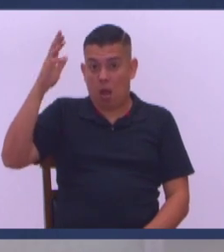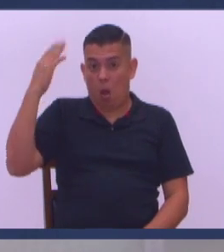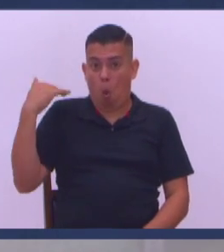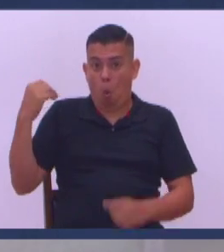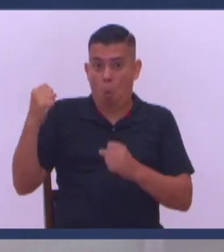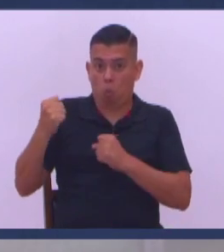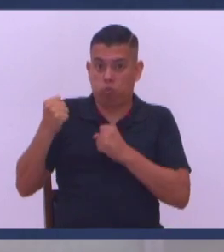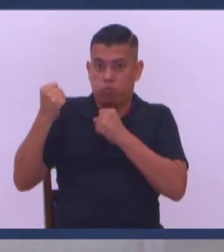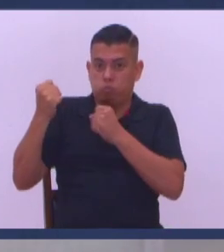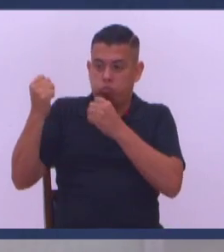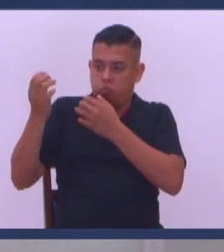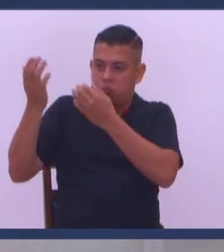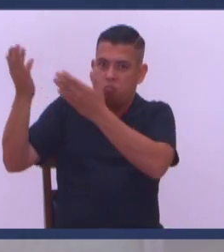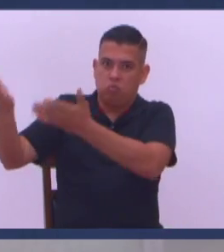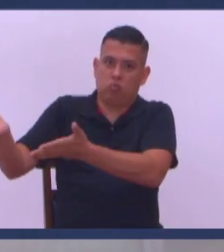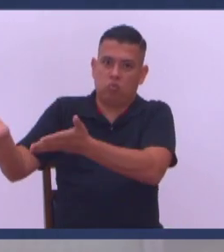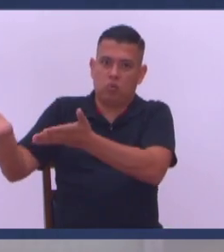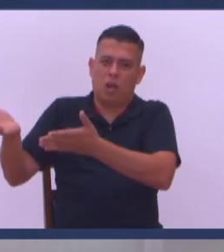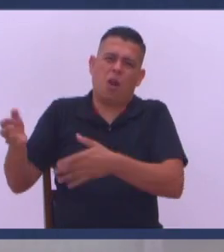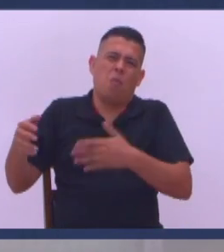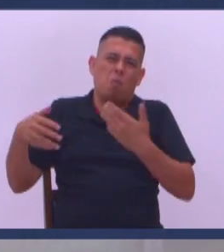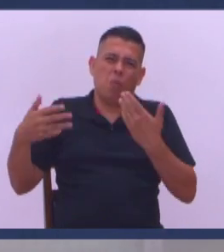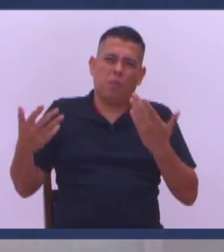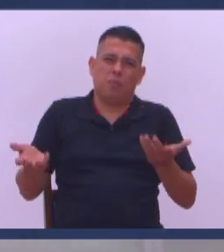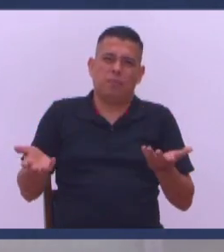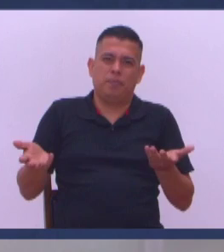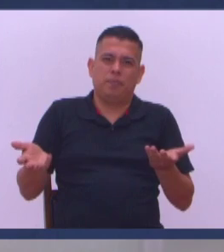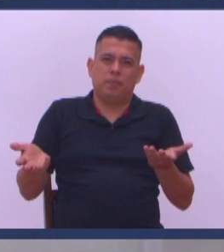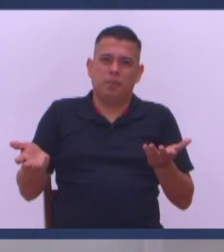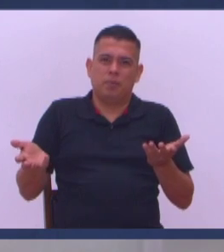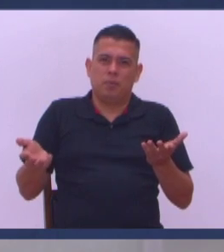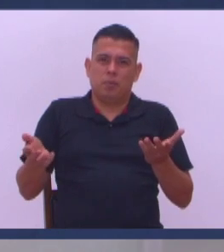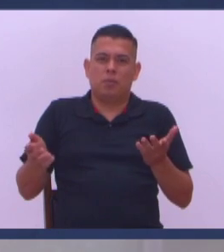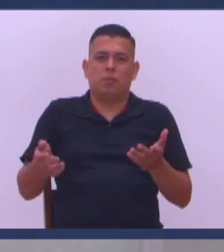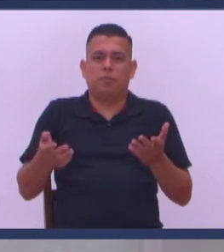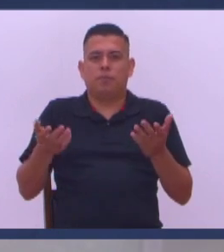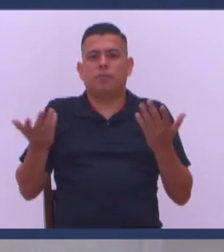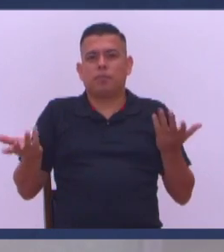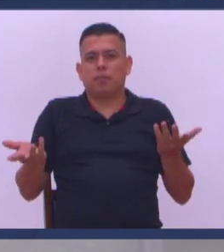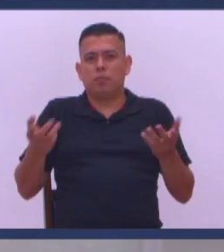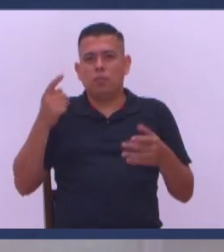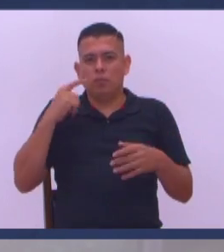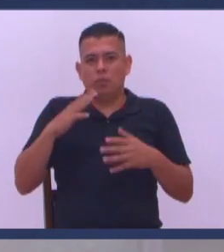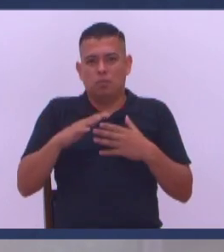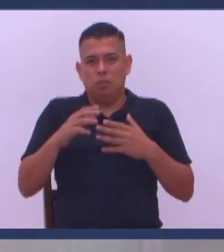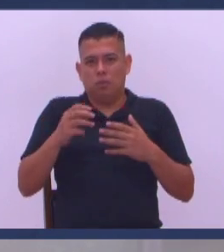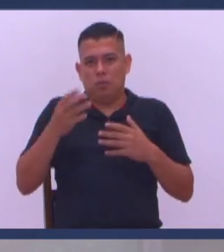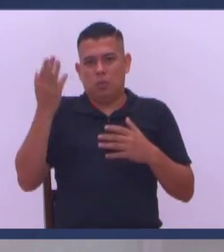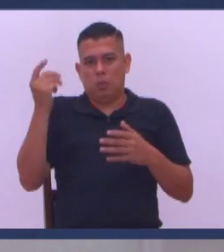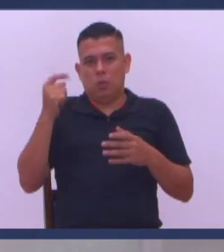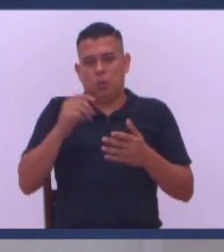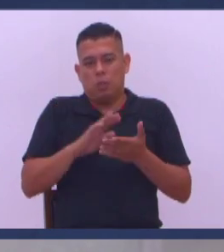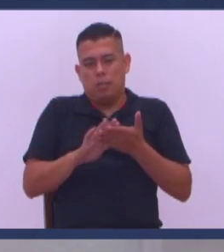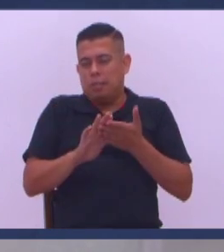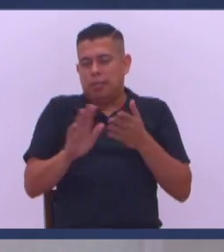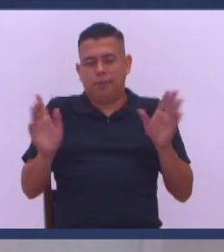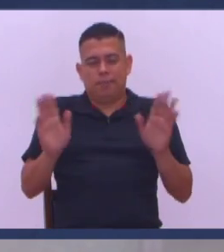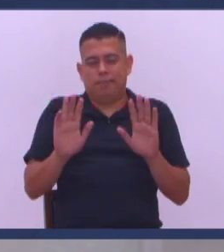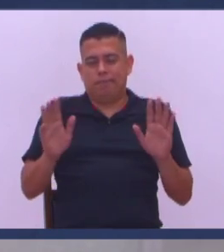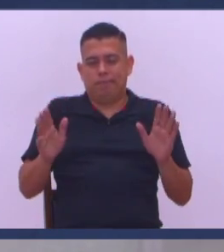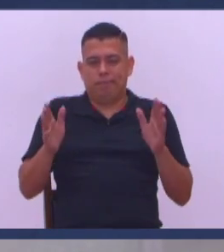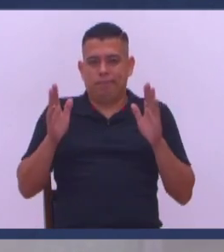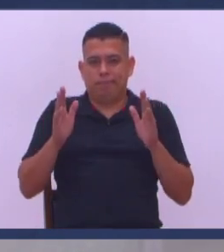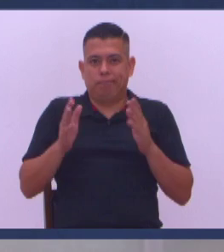fuerza A la mujer Ah Por que Porque bien hostigue Porque como el era puro No hermano